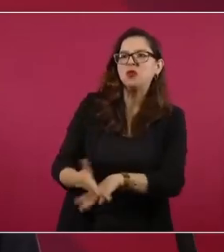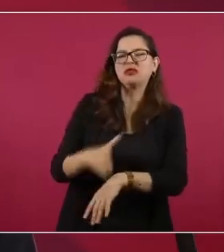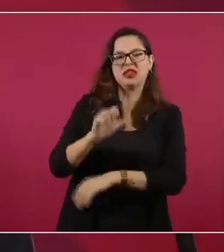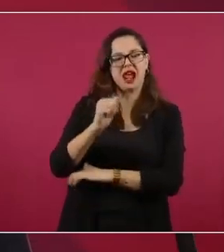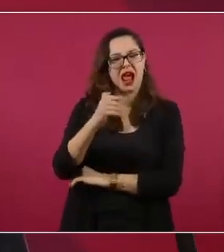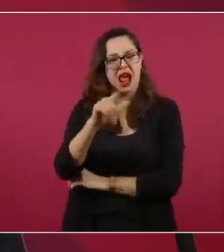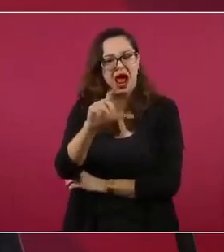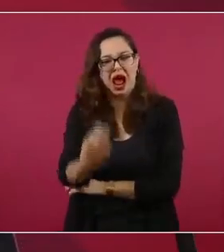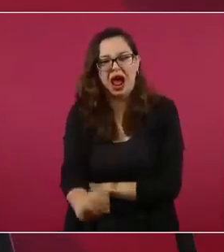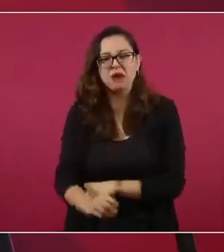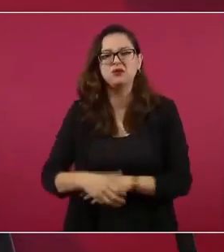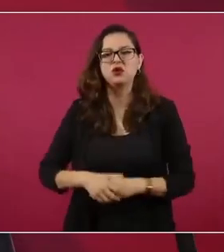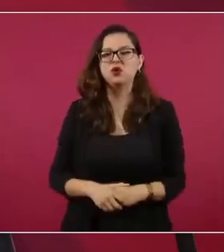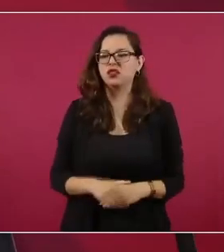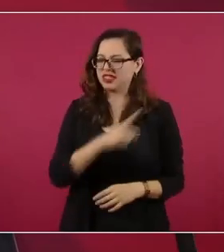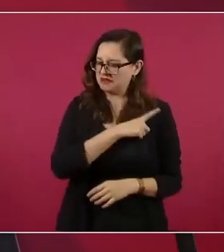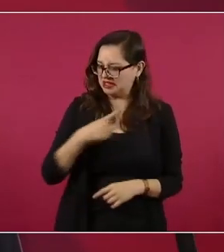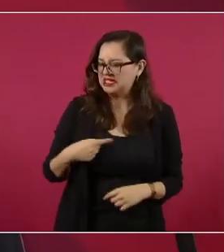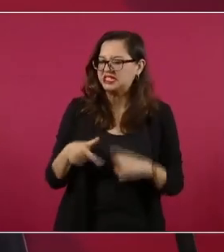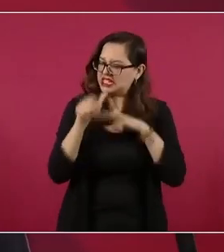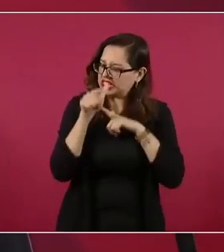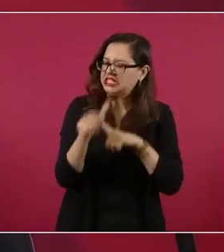de no haberle seguido,